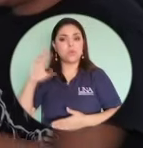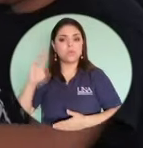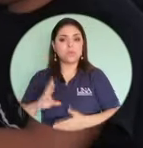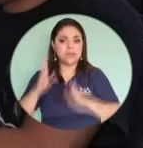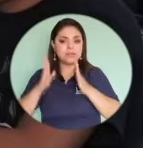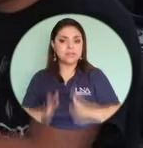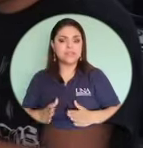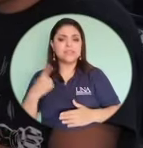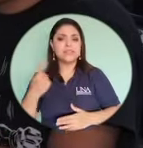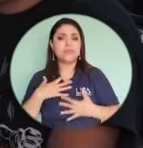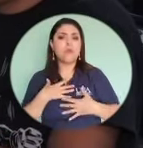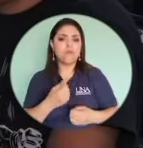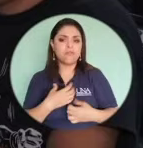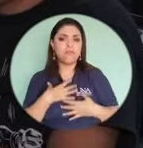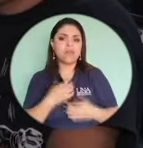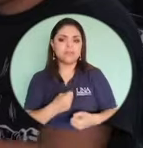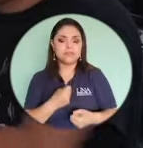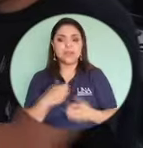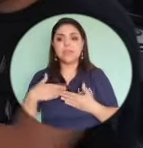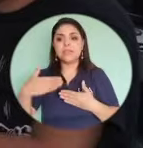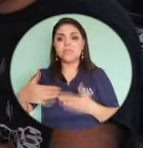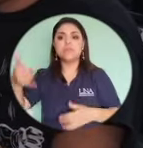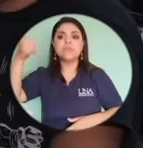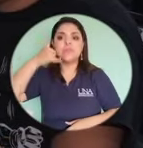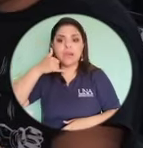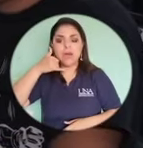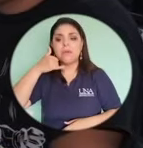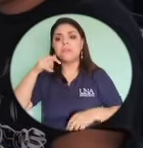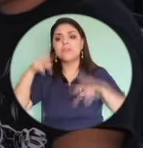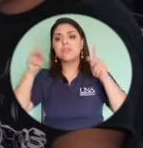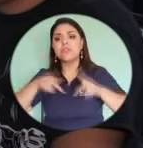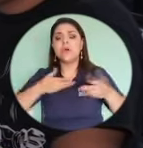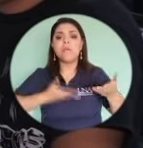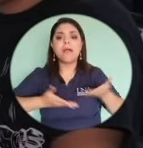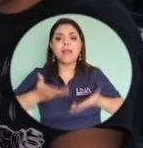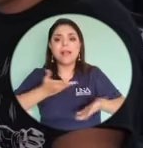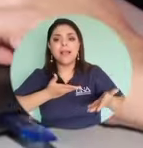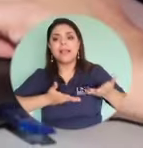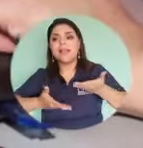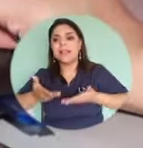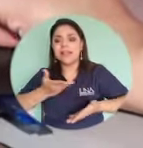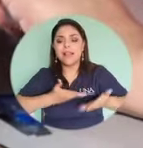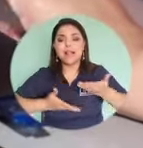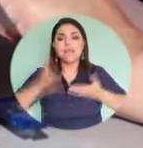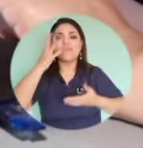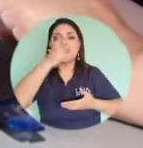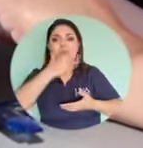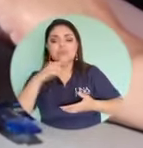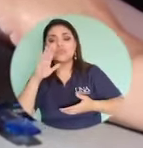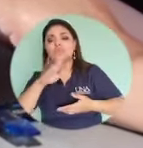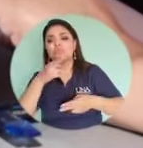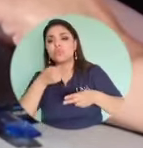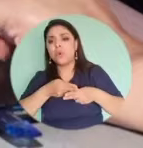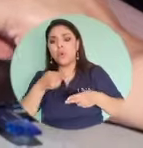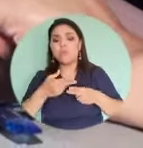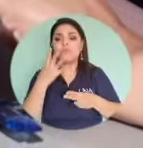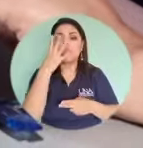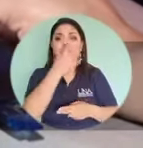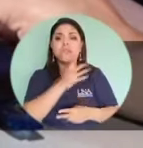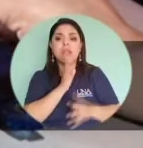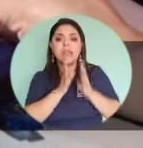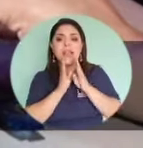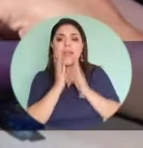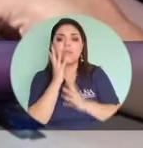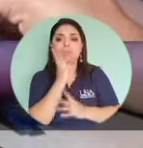es muy confiado y tal vez cuando empiezan una llamada que los tratan cordialmente o empiezan a decir el nombre